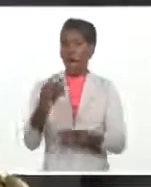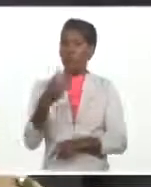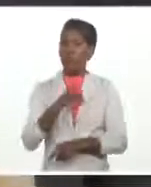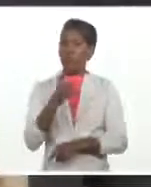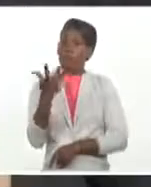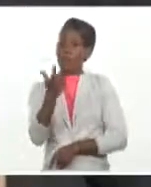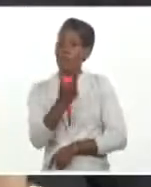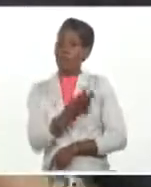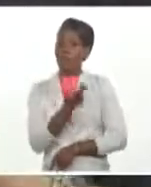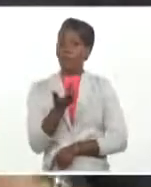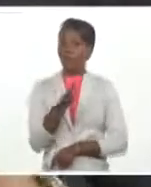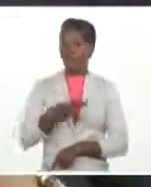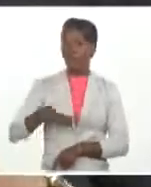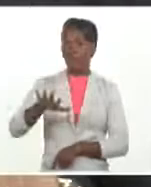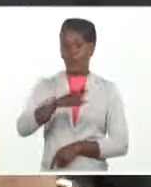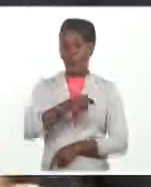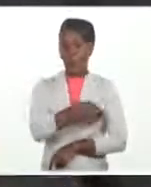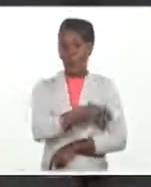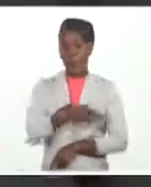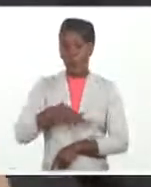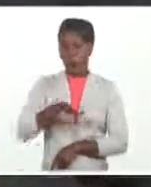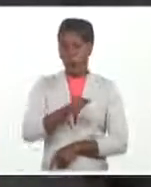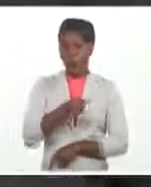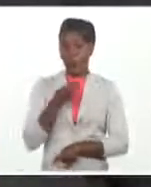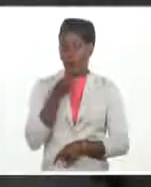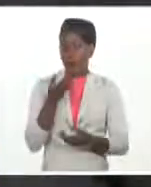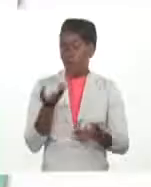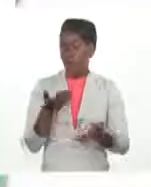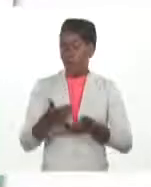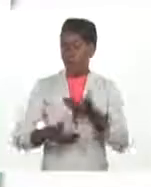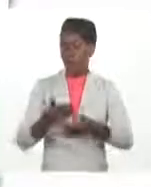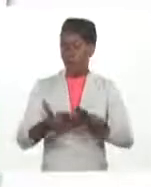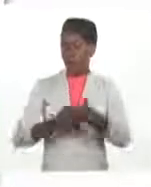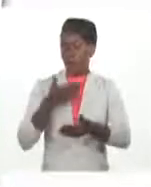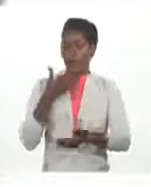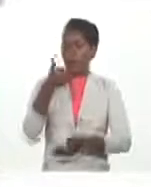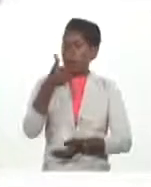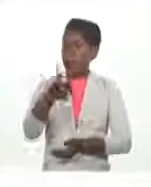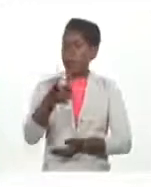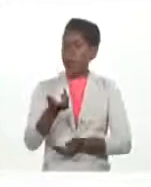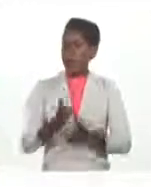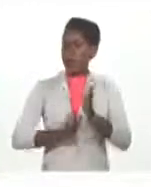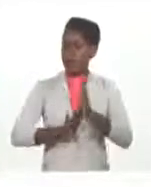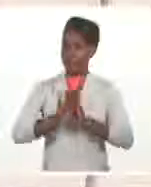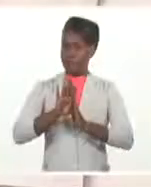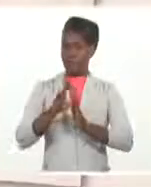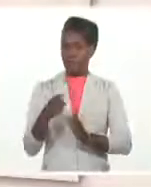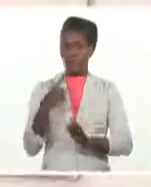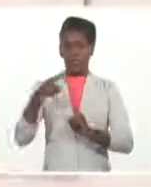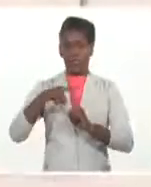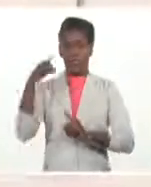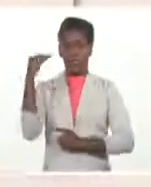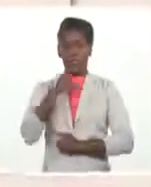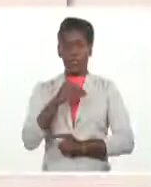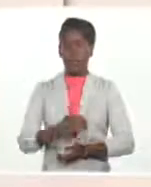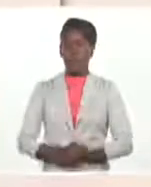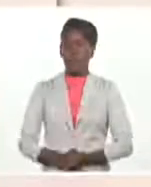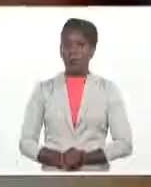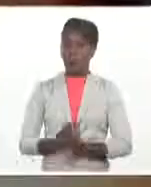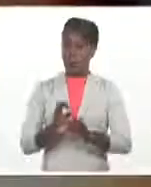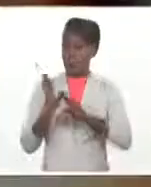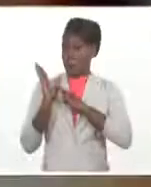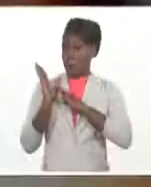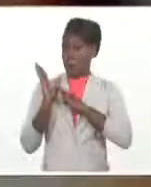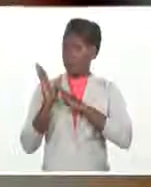individuos, no solo de la vacuna de la COVID, sino después extenderlo a todo el proceso de vacunación. El pesquisador virtual Todus, Picta, Apecalis y